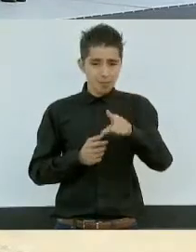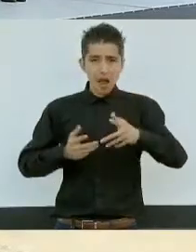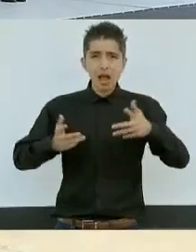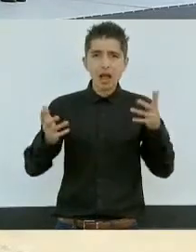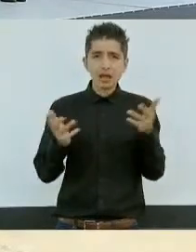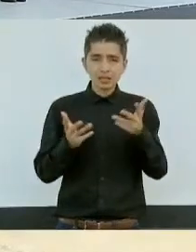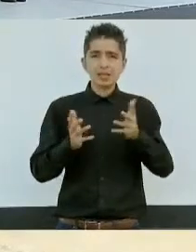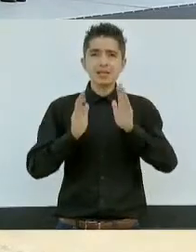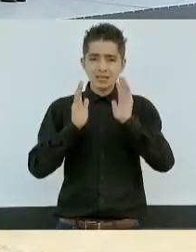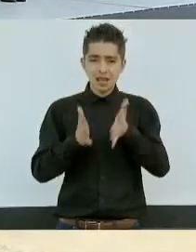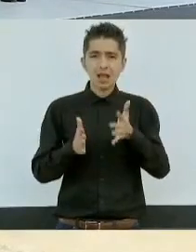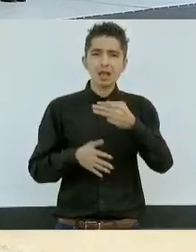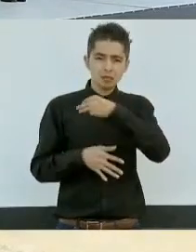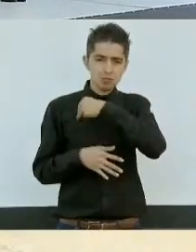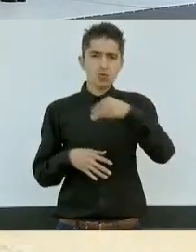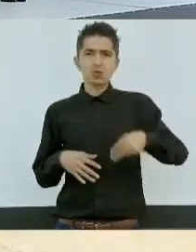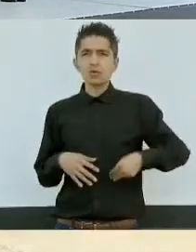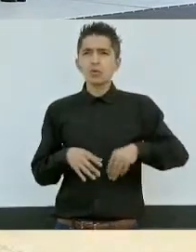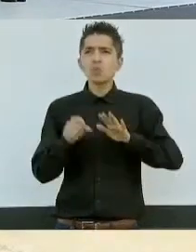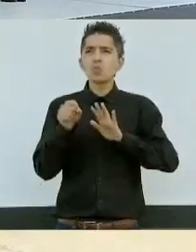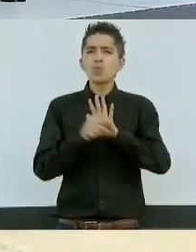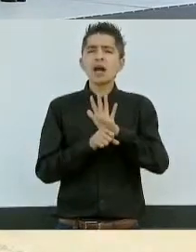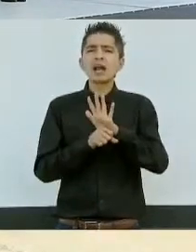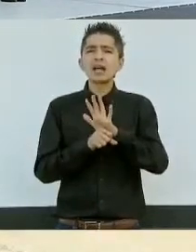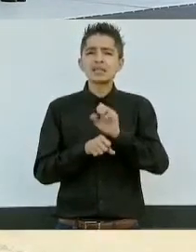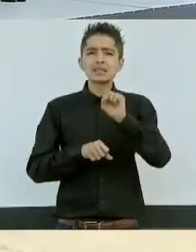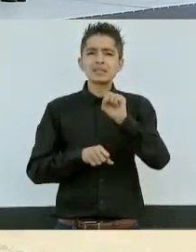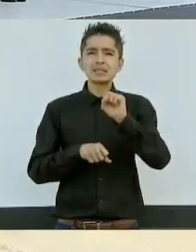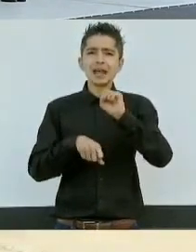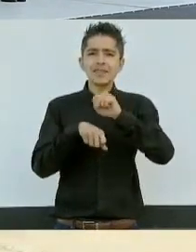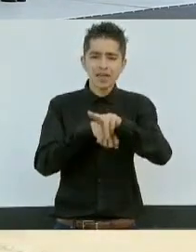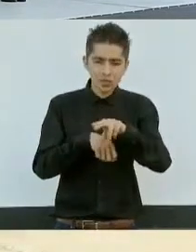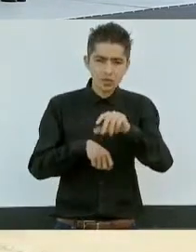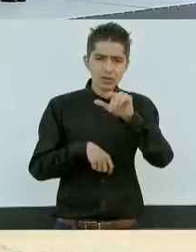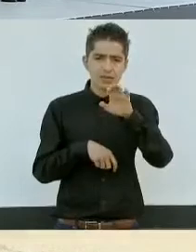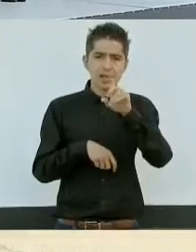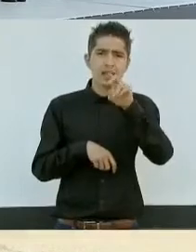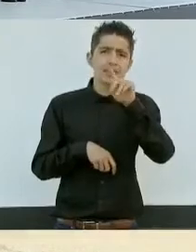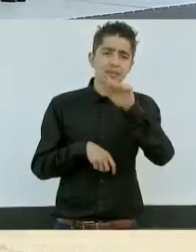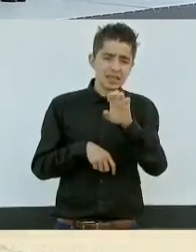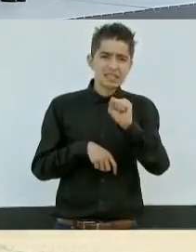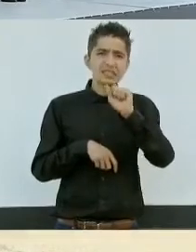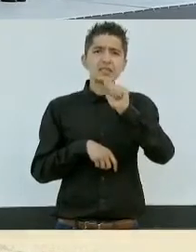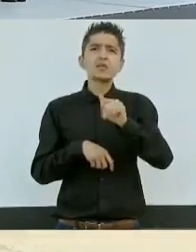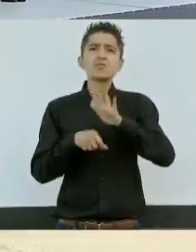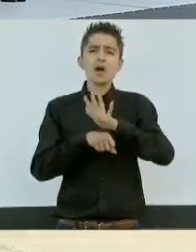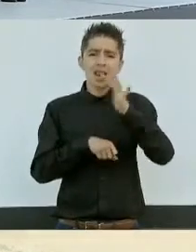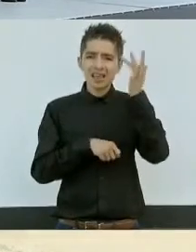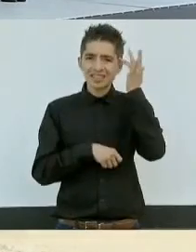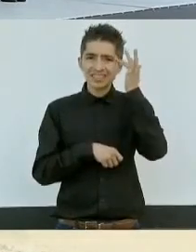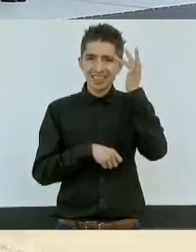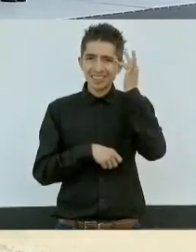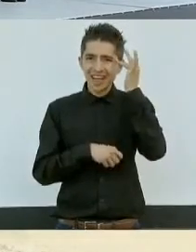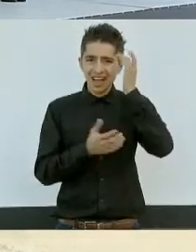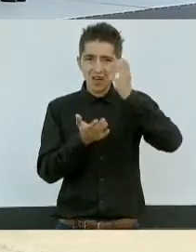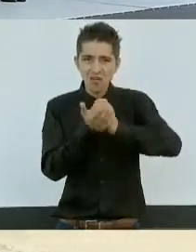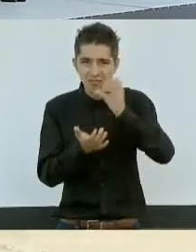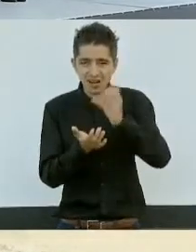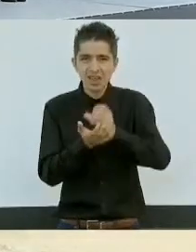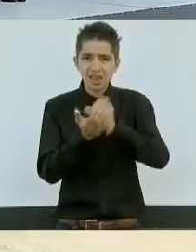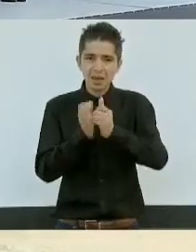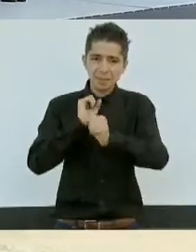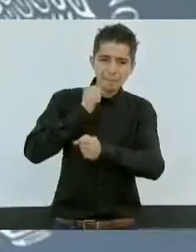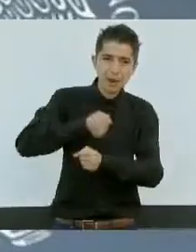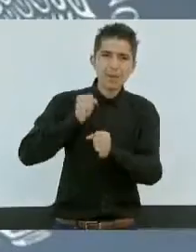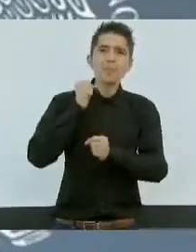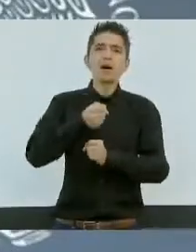en el municipio de Salvador Escalante cuya capital es Santa Clara del Cobre y toda esa